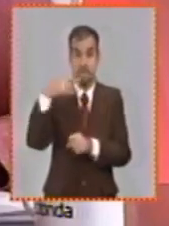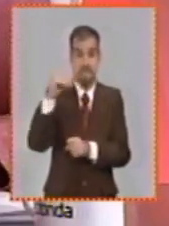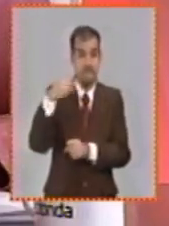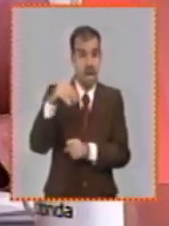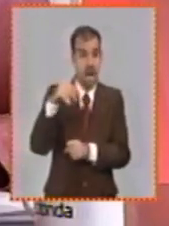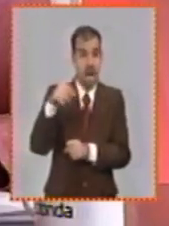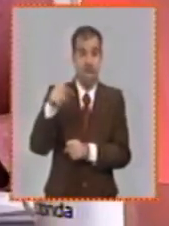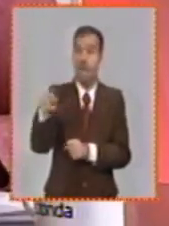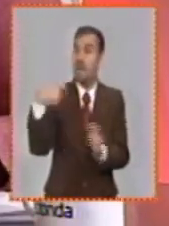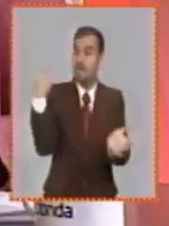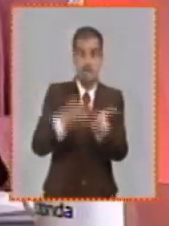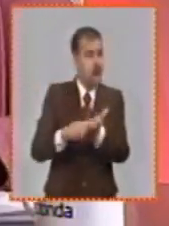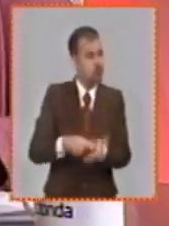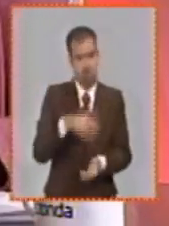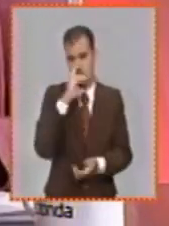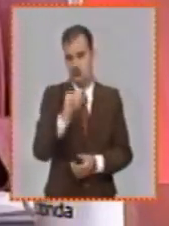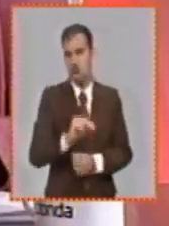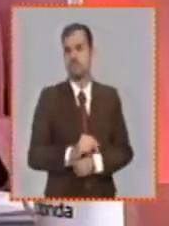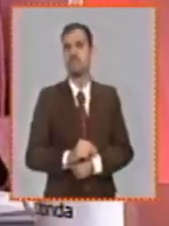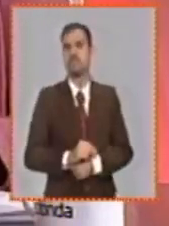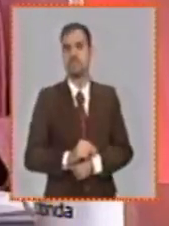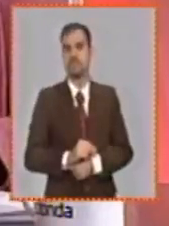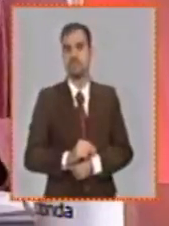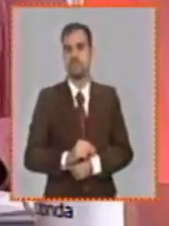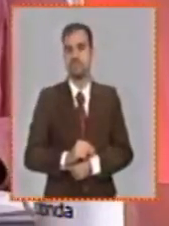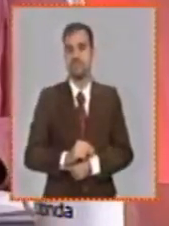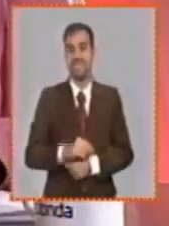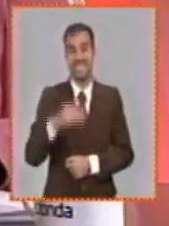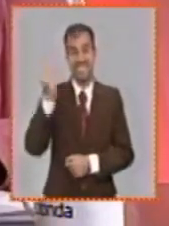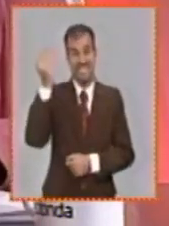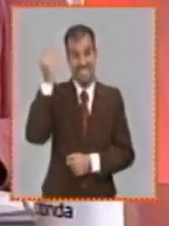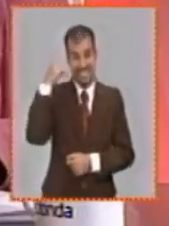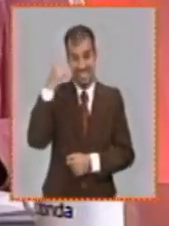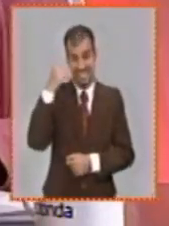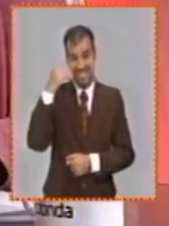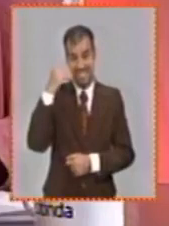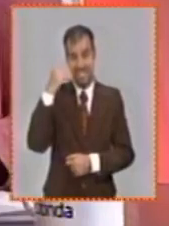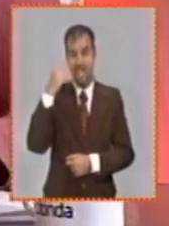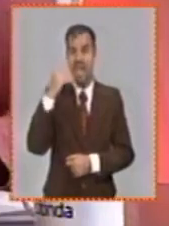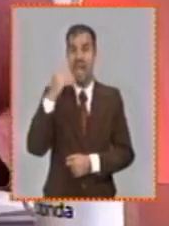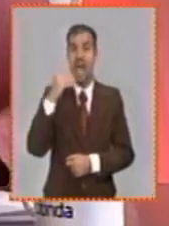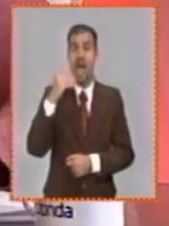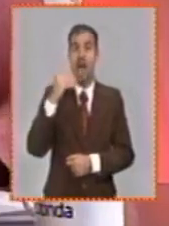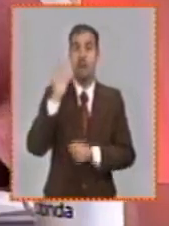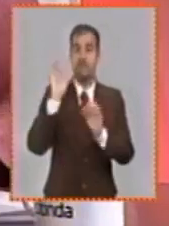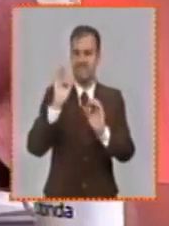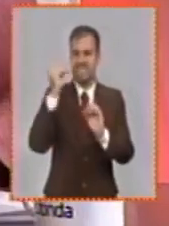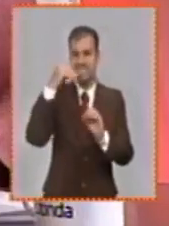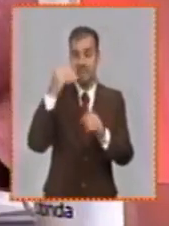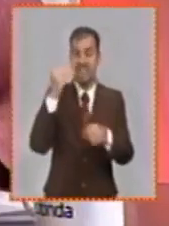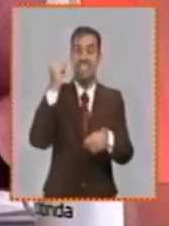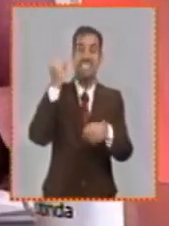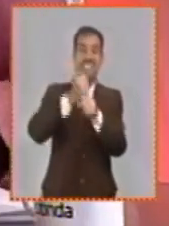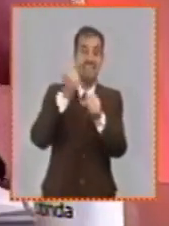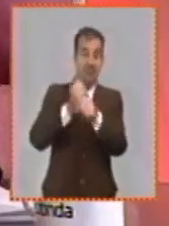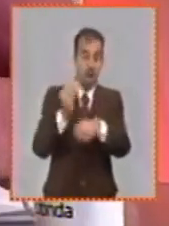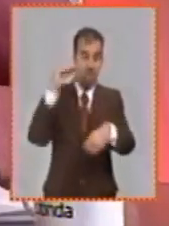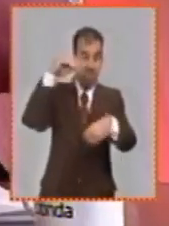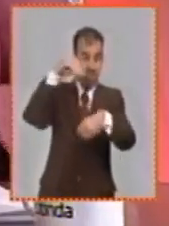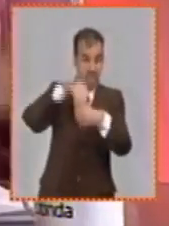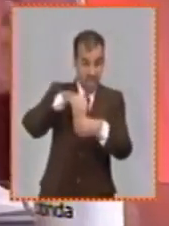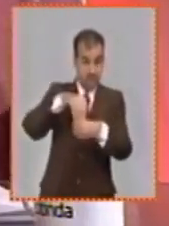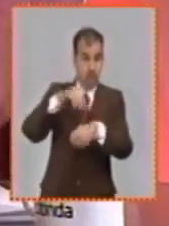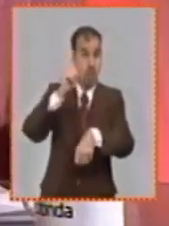que esa merienda sea gratuita y cuando estamos hablando de horario laboral no habitual no estamos hablando de los turnos de trabajo